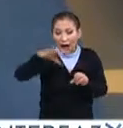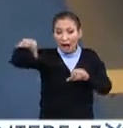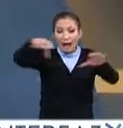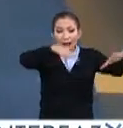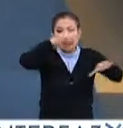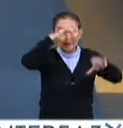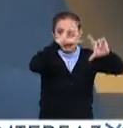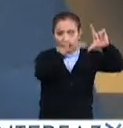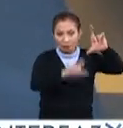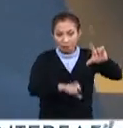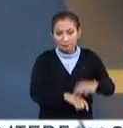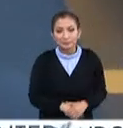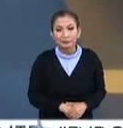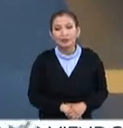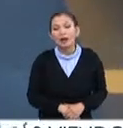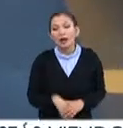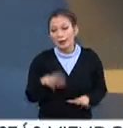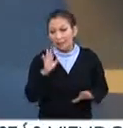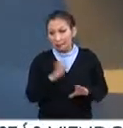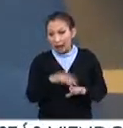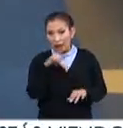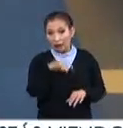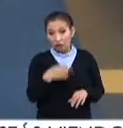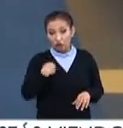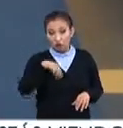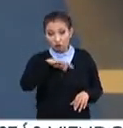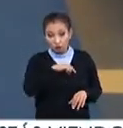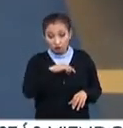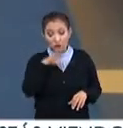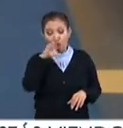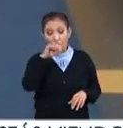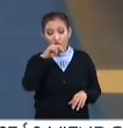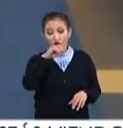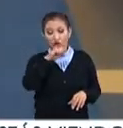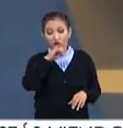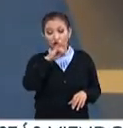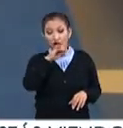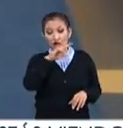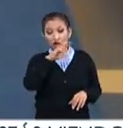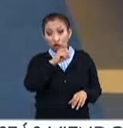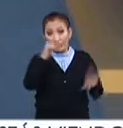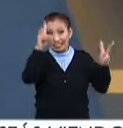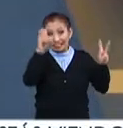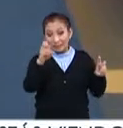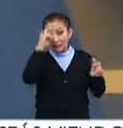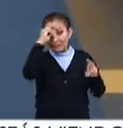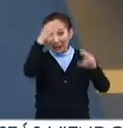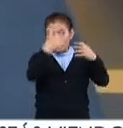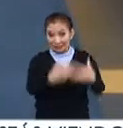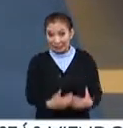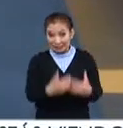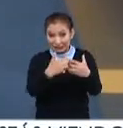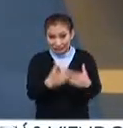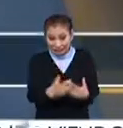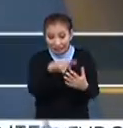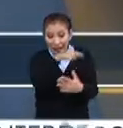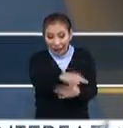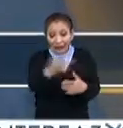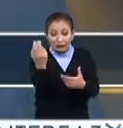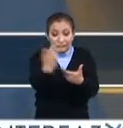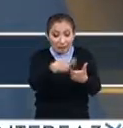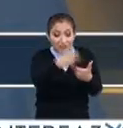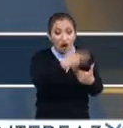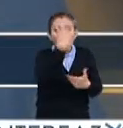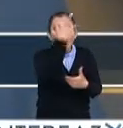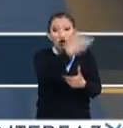en el país, específicamente el nuestro que es el consorcio en la temática de inteligencia artificial, reúne